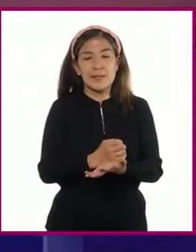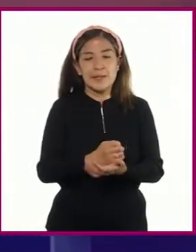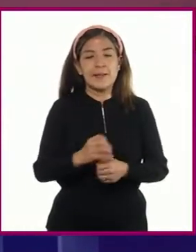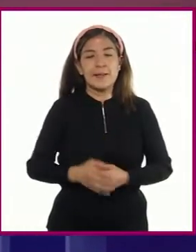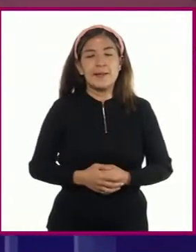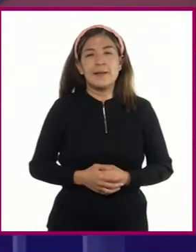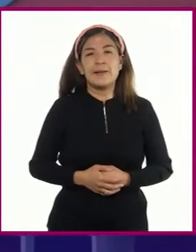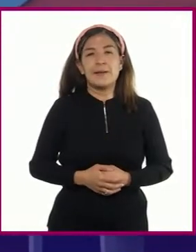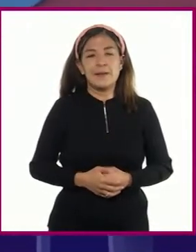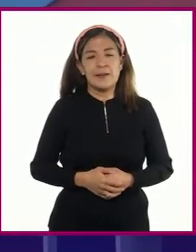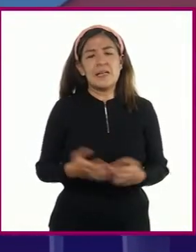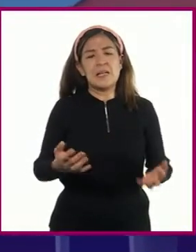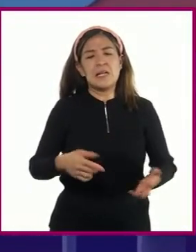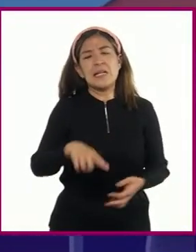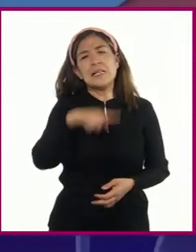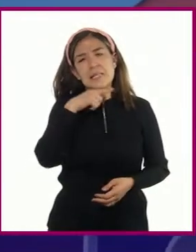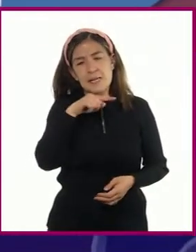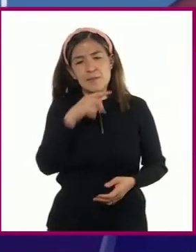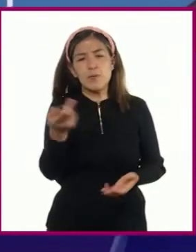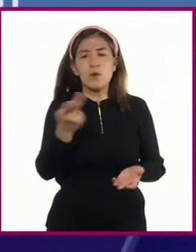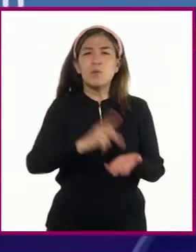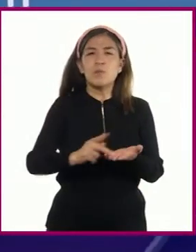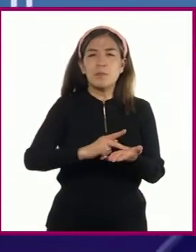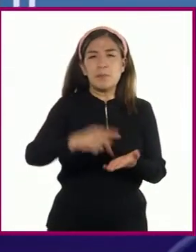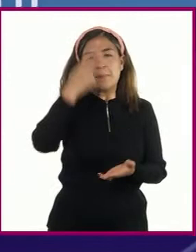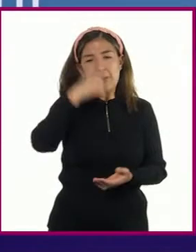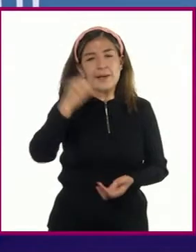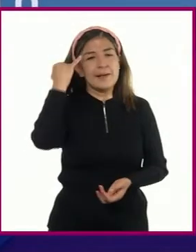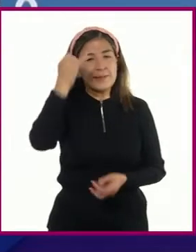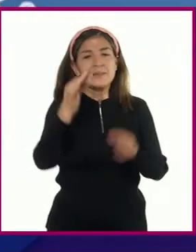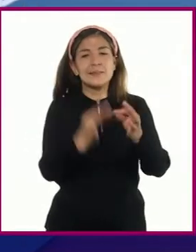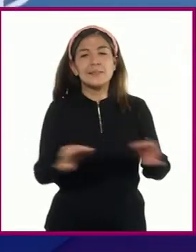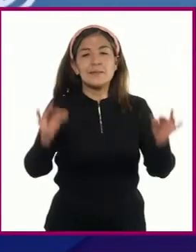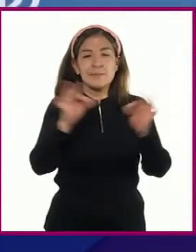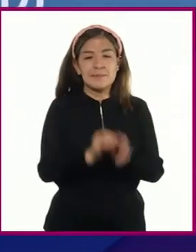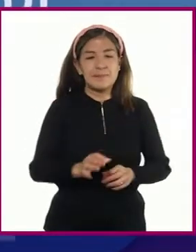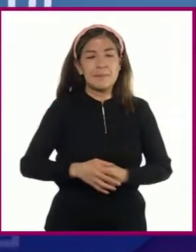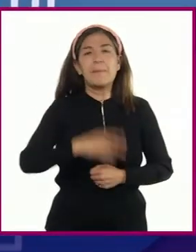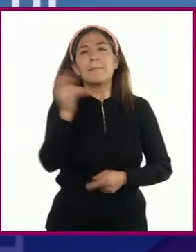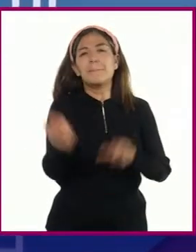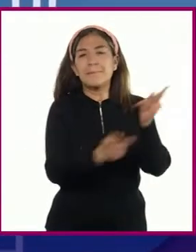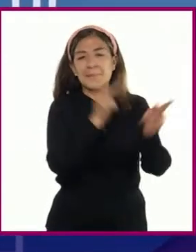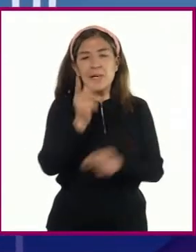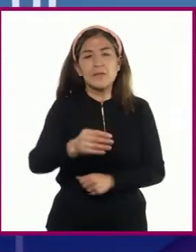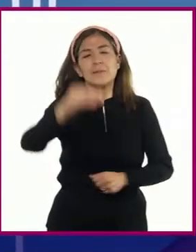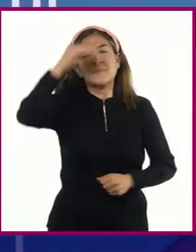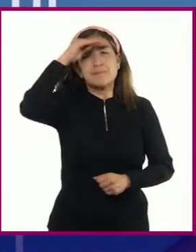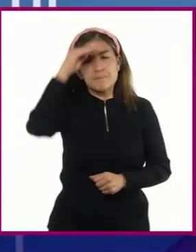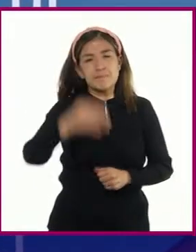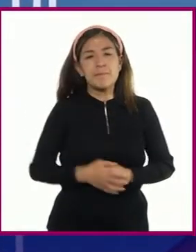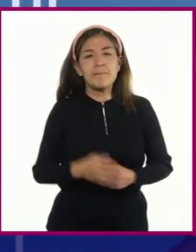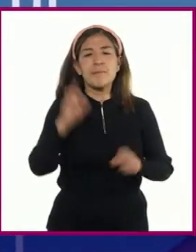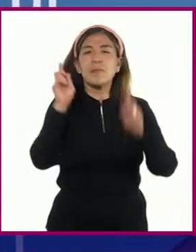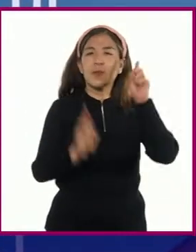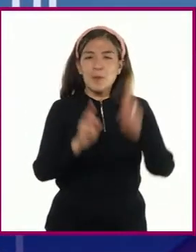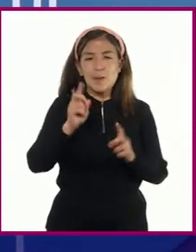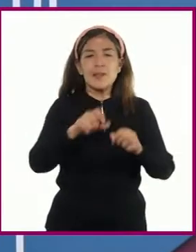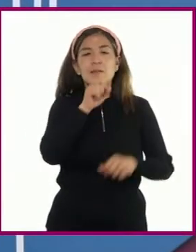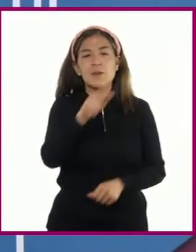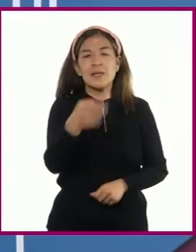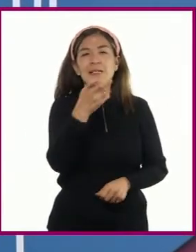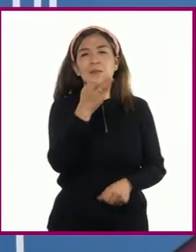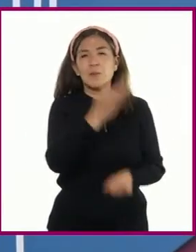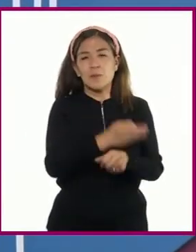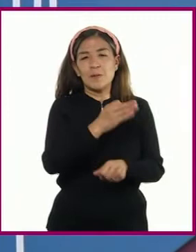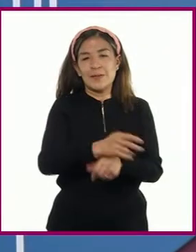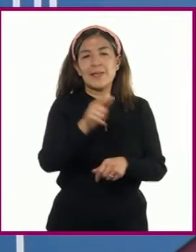asignatura, lápiz o bolígrafo para anotar ideas principales, preguntas, reflexiones o dudas que surjan a